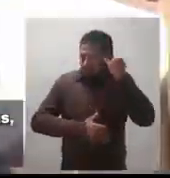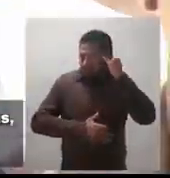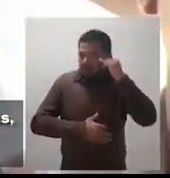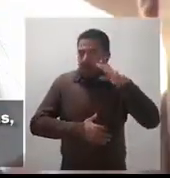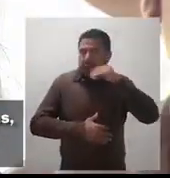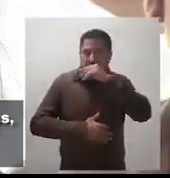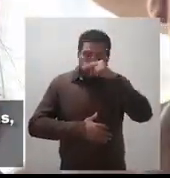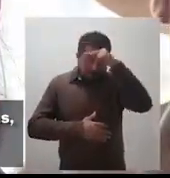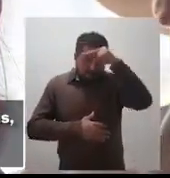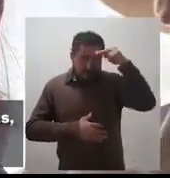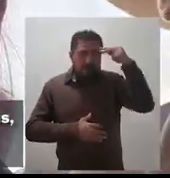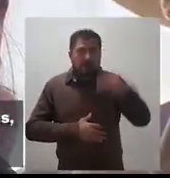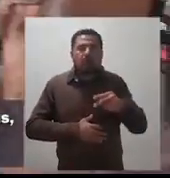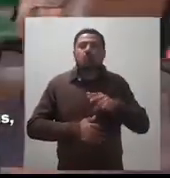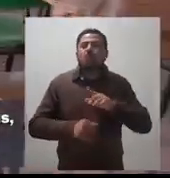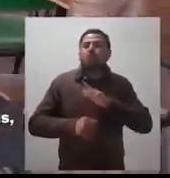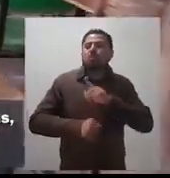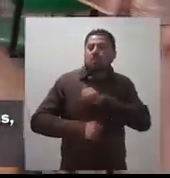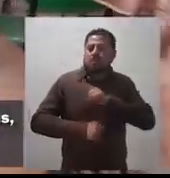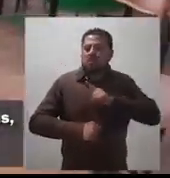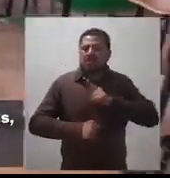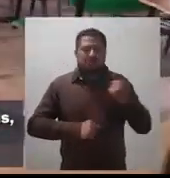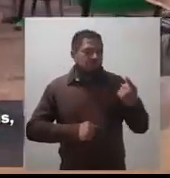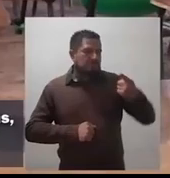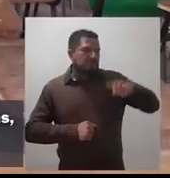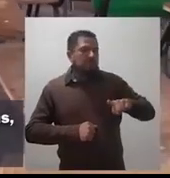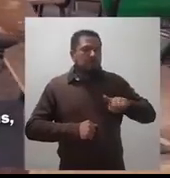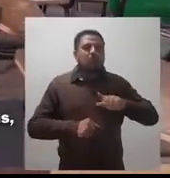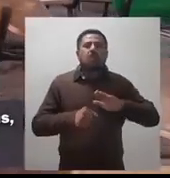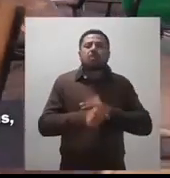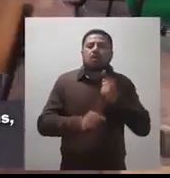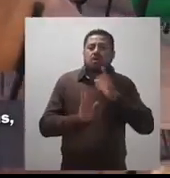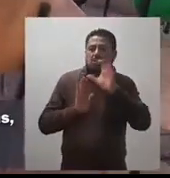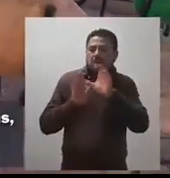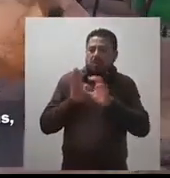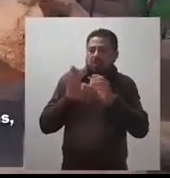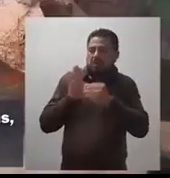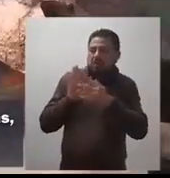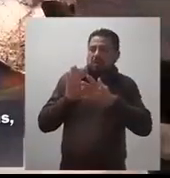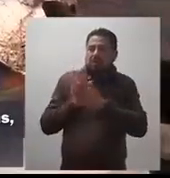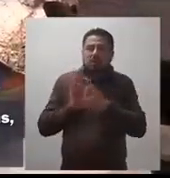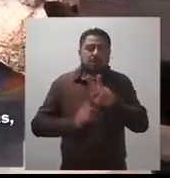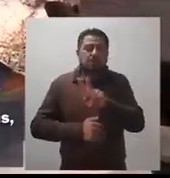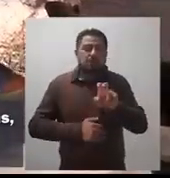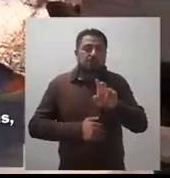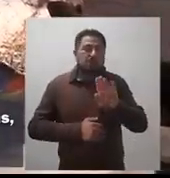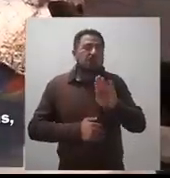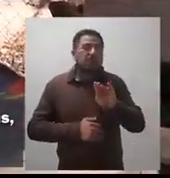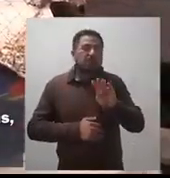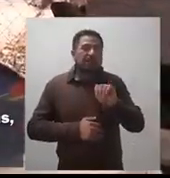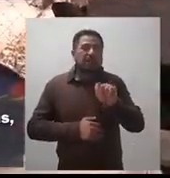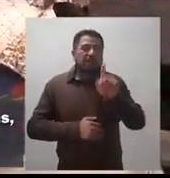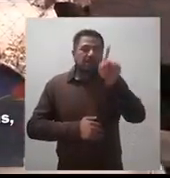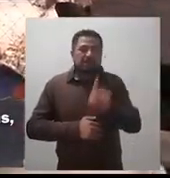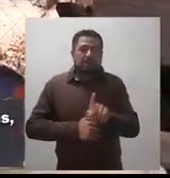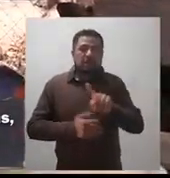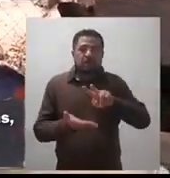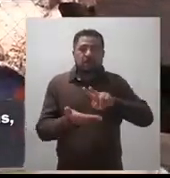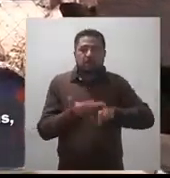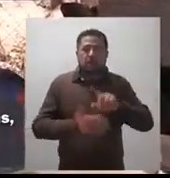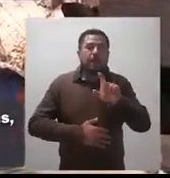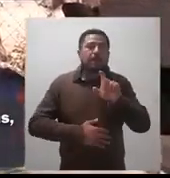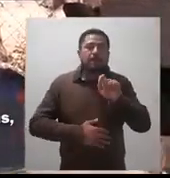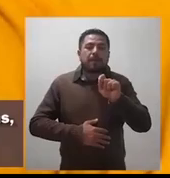comunidades y pueblos indígenas y afromexicanos, en cumplimiento a la resolución por la Acción de Inconstitucionalidad 299